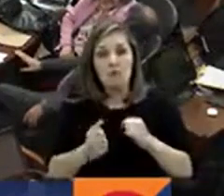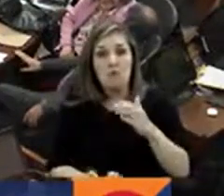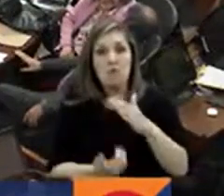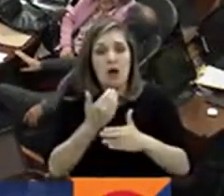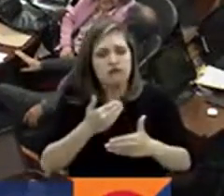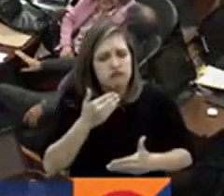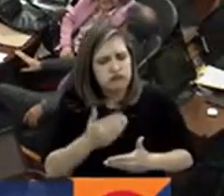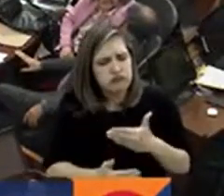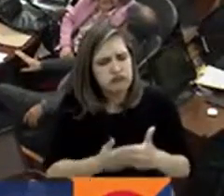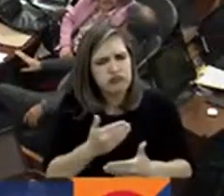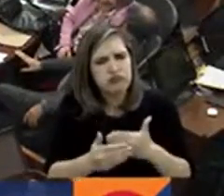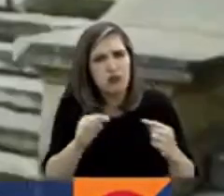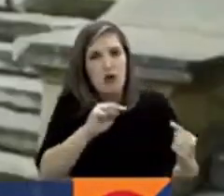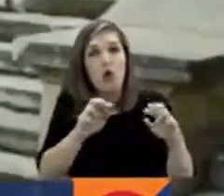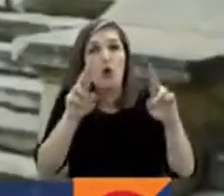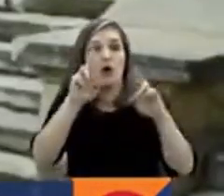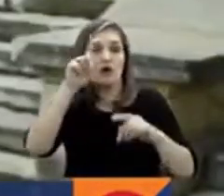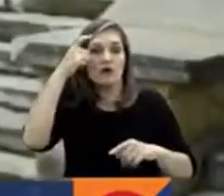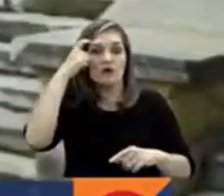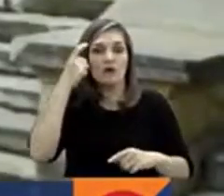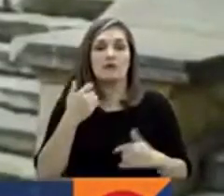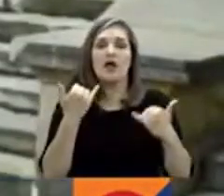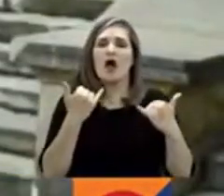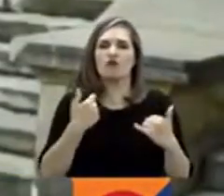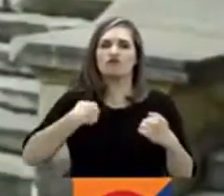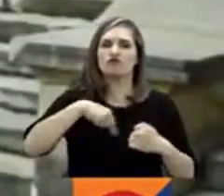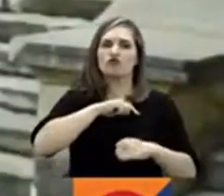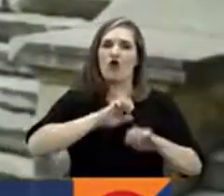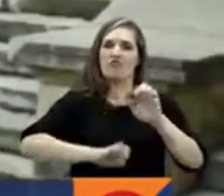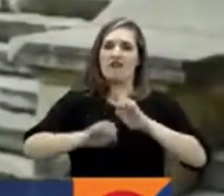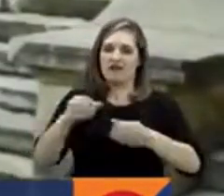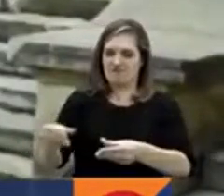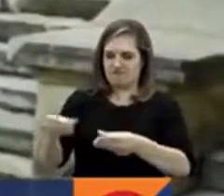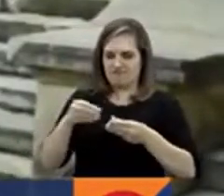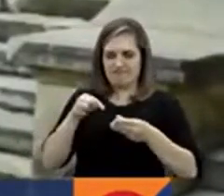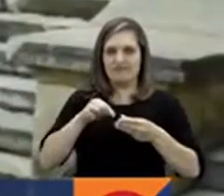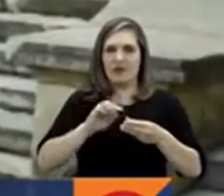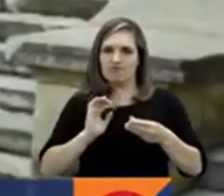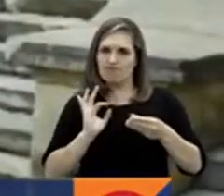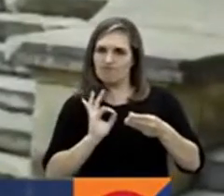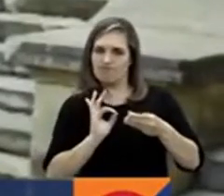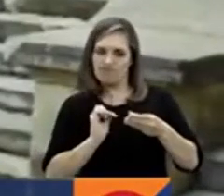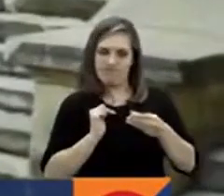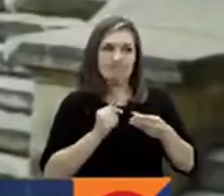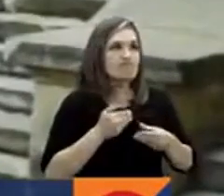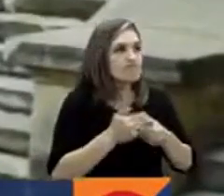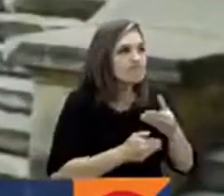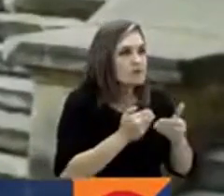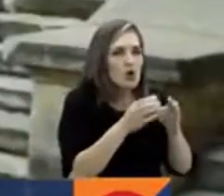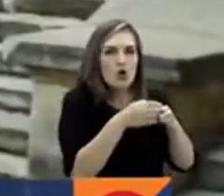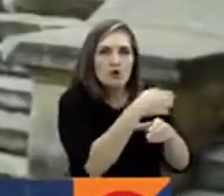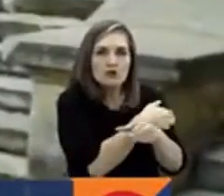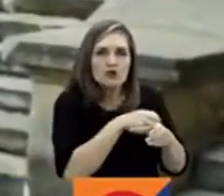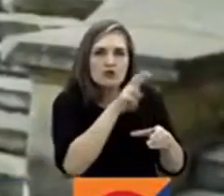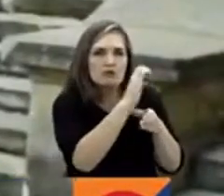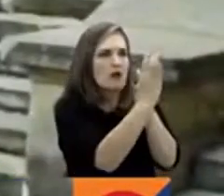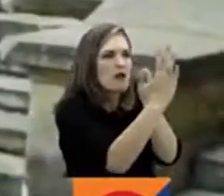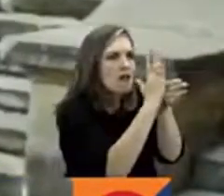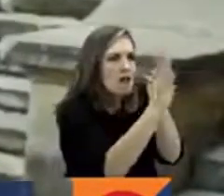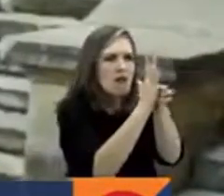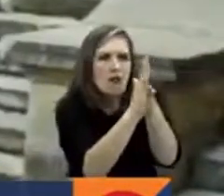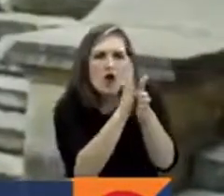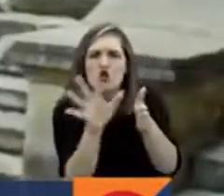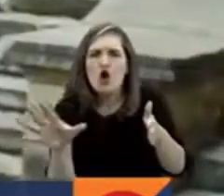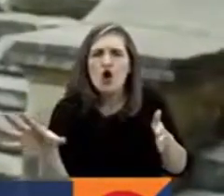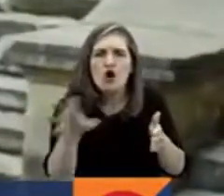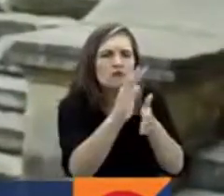gobierno haga este llamado. La vamos a defender en la Comisión Séptima. Vamos a escuchar todos los actores del sistema de manera